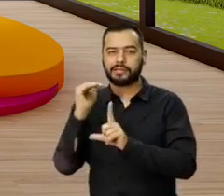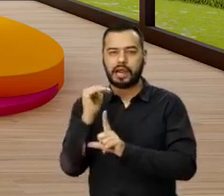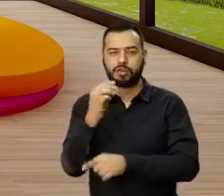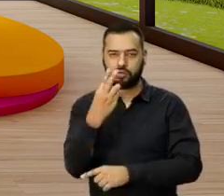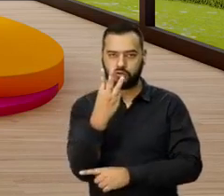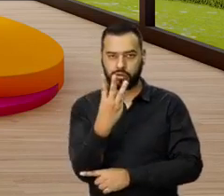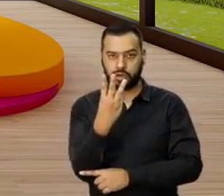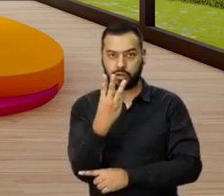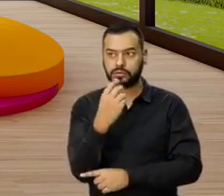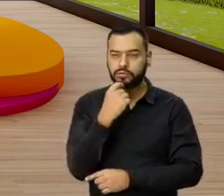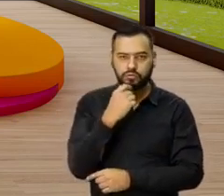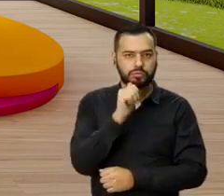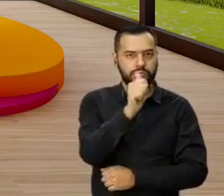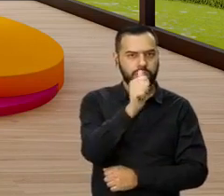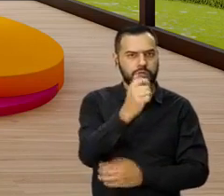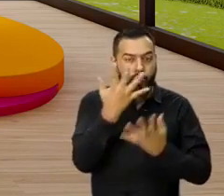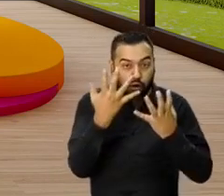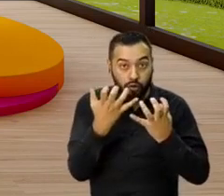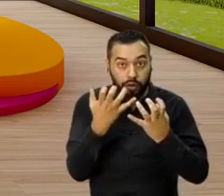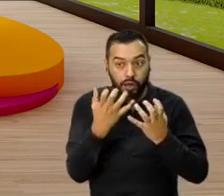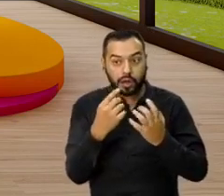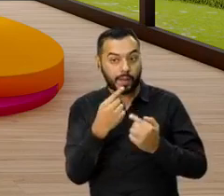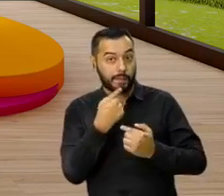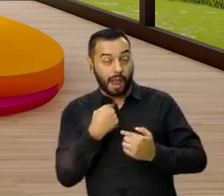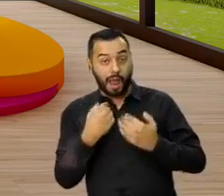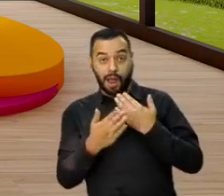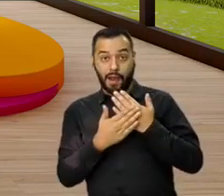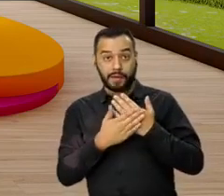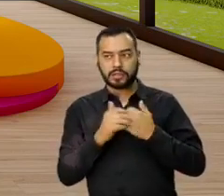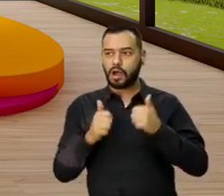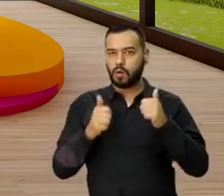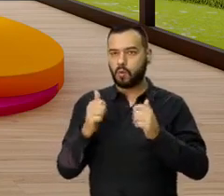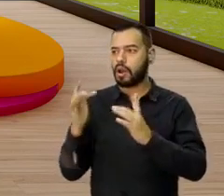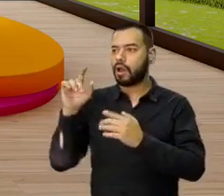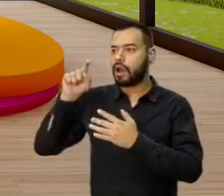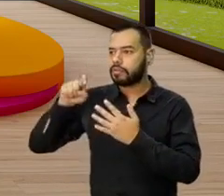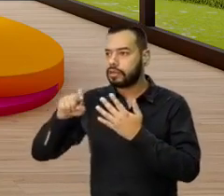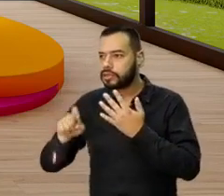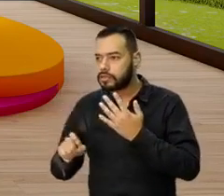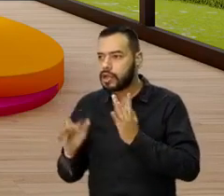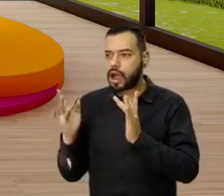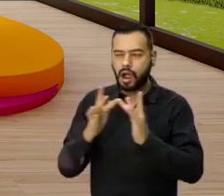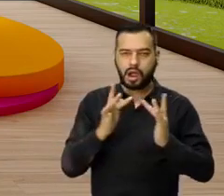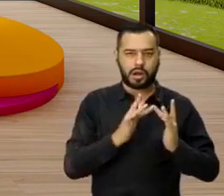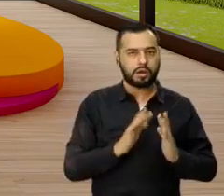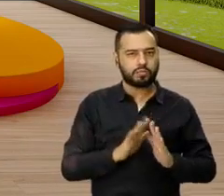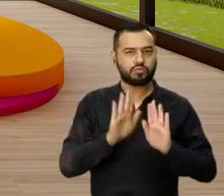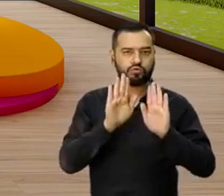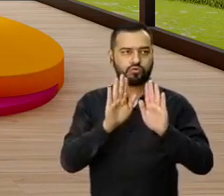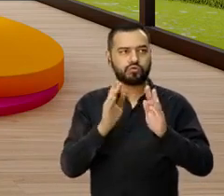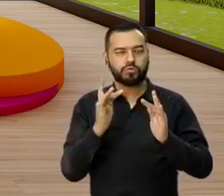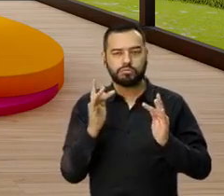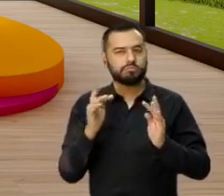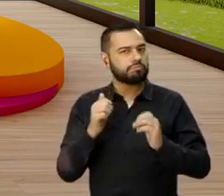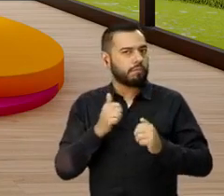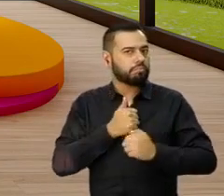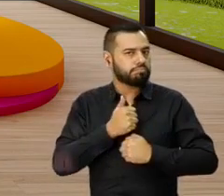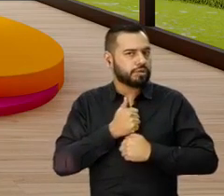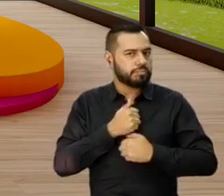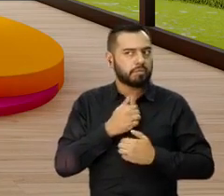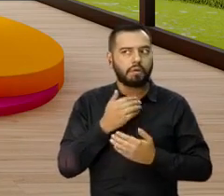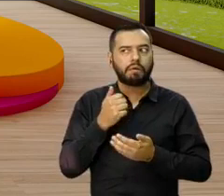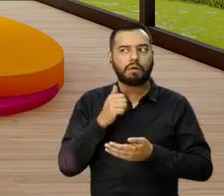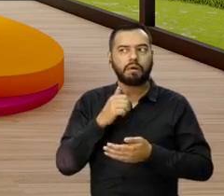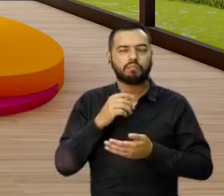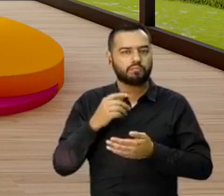de lo que tú quieras. Tú me dices. Para todas las necesidades y para todo lo que se pueda, pues, acomodar a lo que cada uno puede,